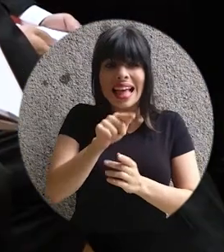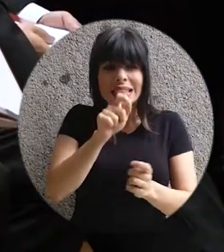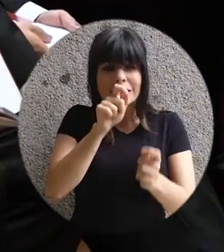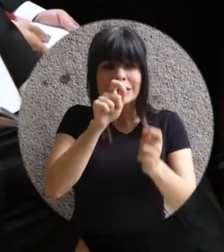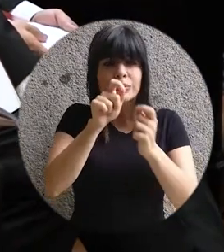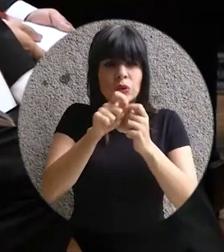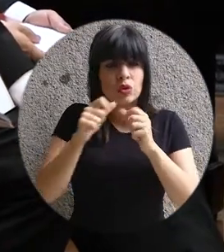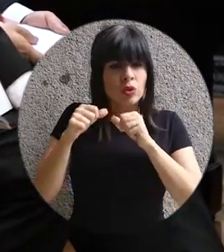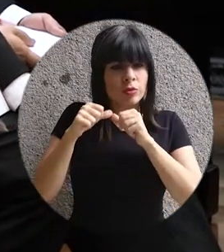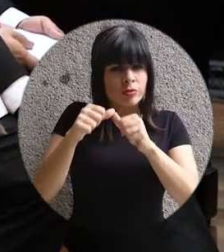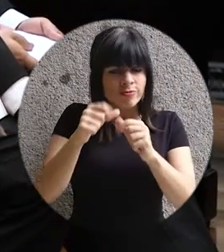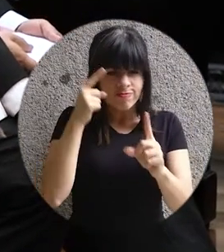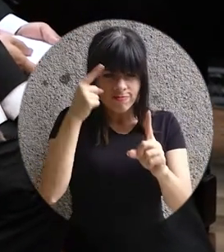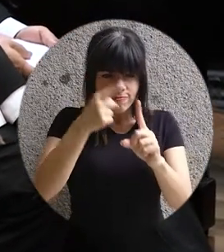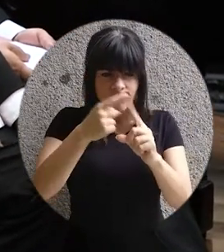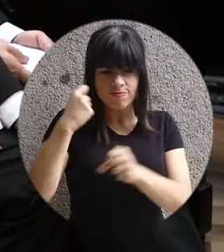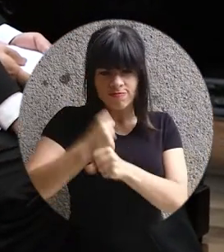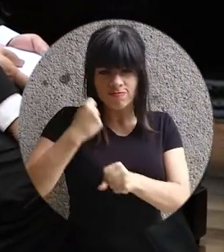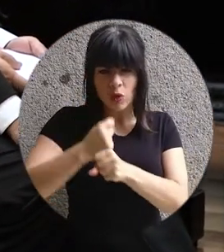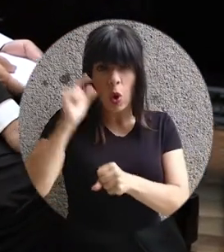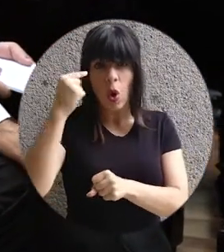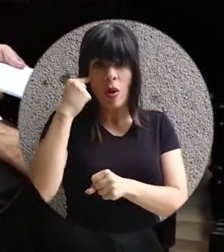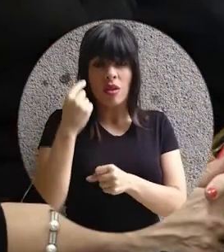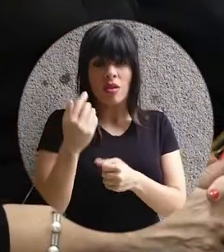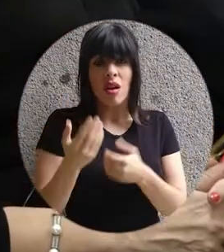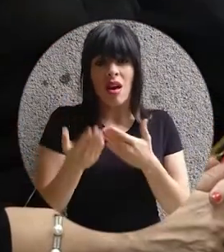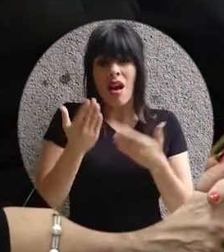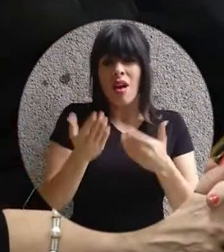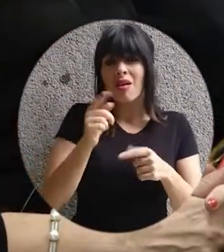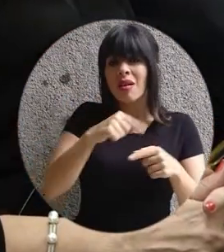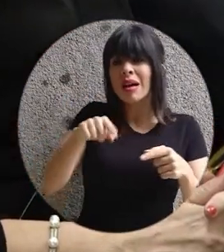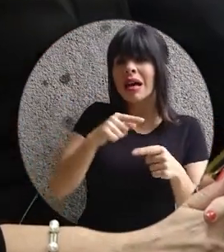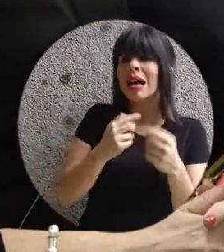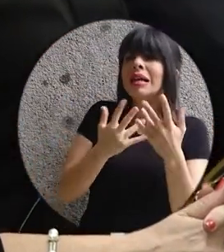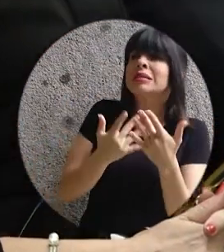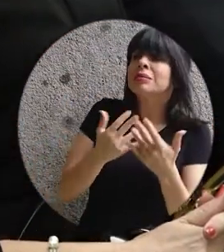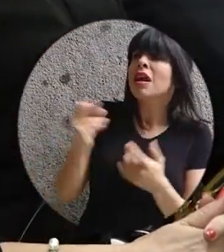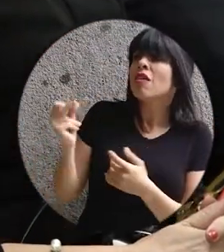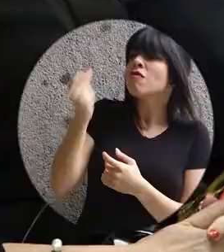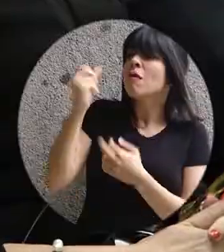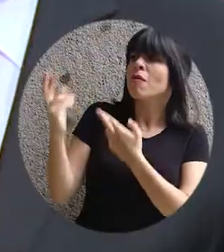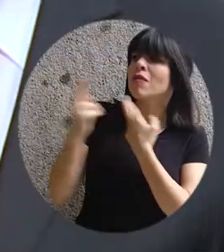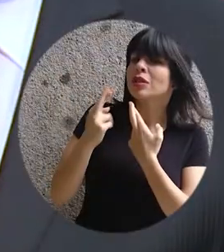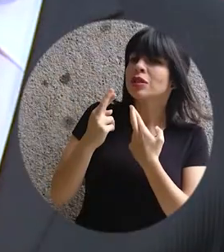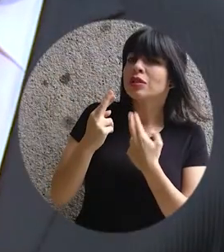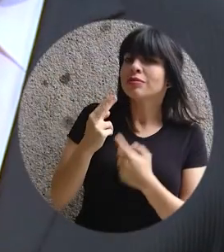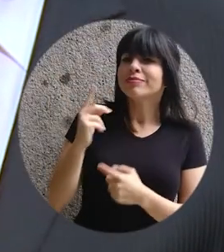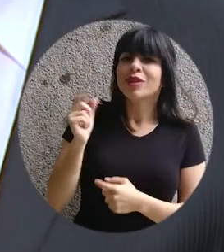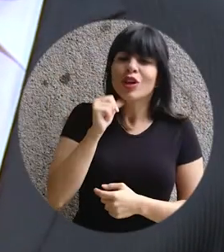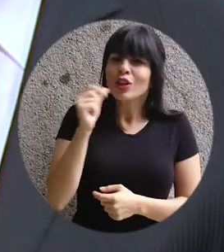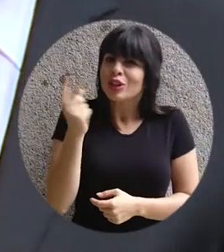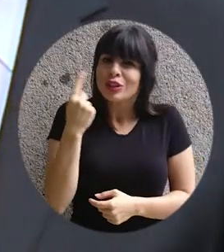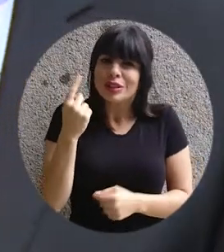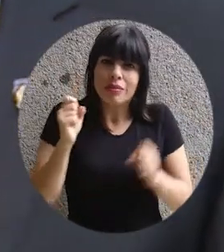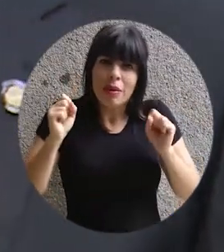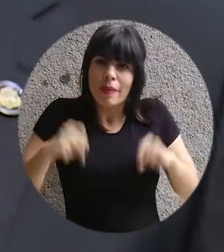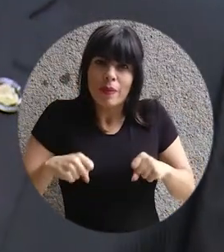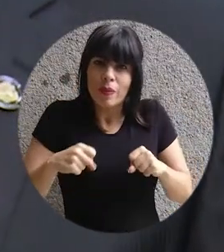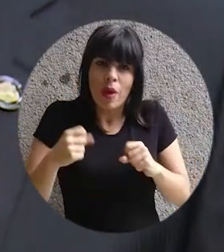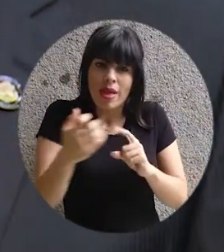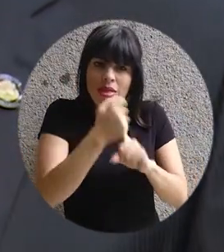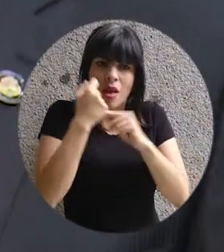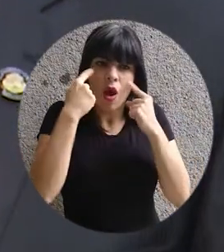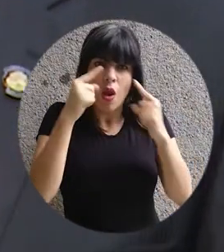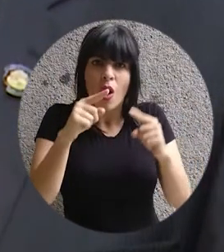referente permanente del trabajo del gobierno. Aunque muchos esperaban que este se concretara de forma rápida, no siempre fue posible alcanzarlo